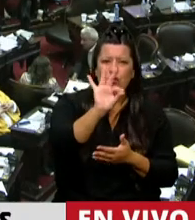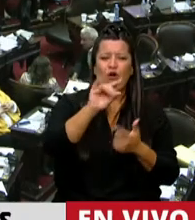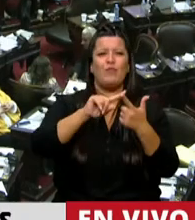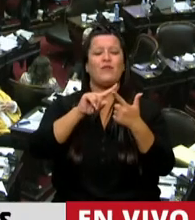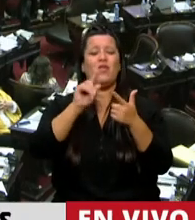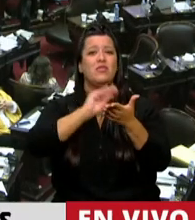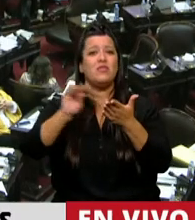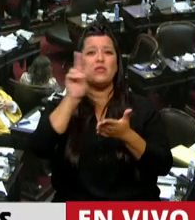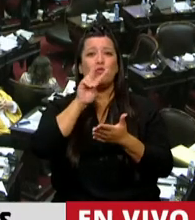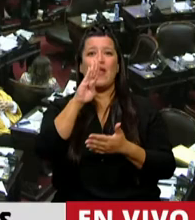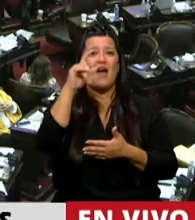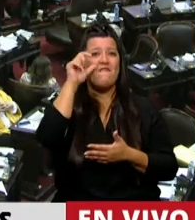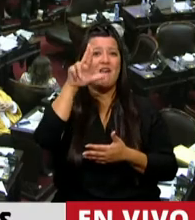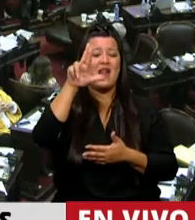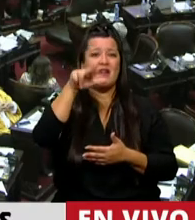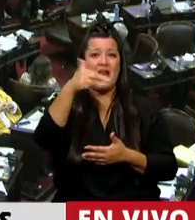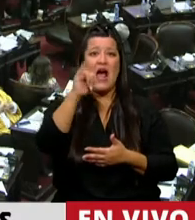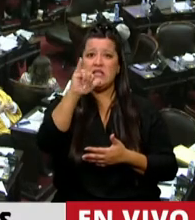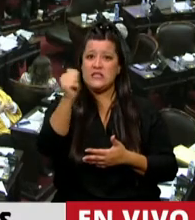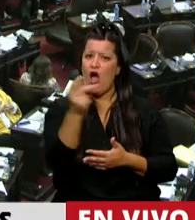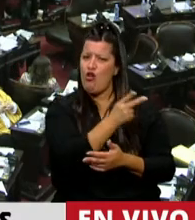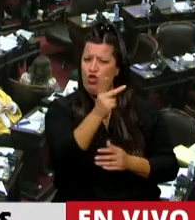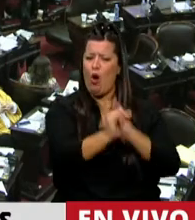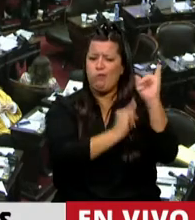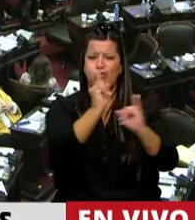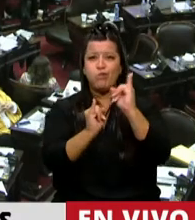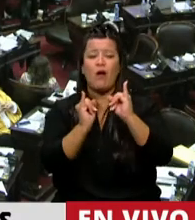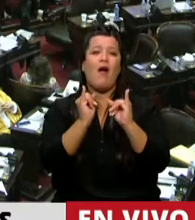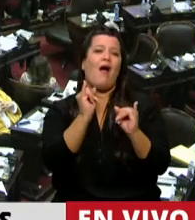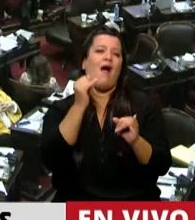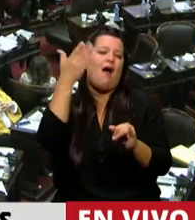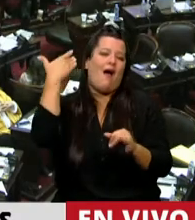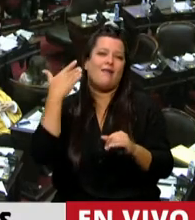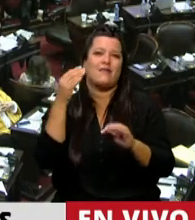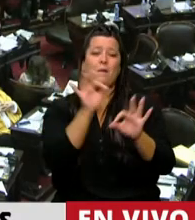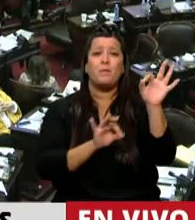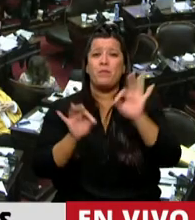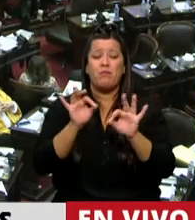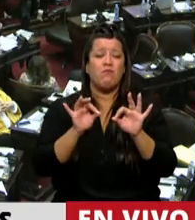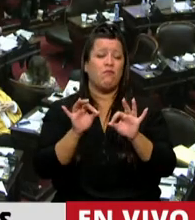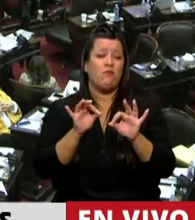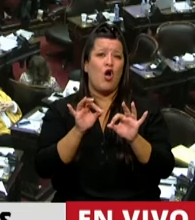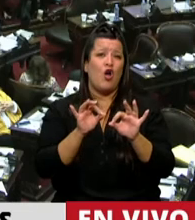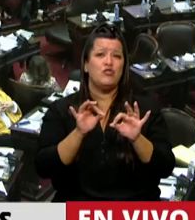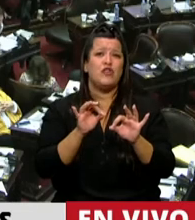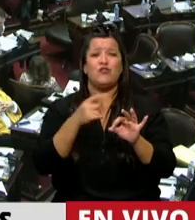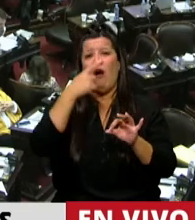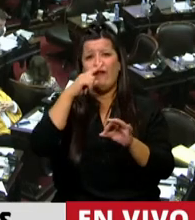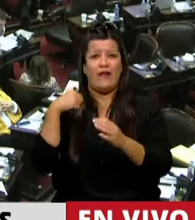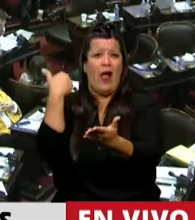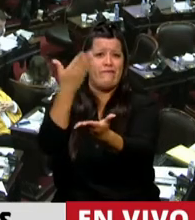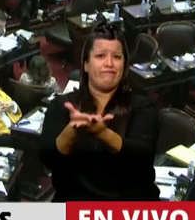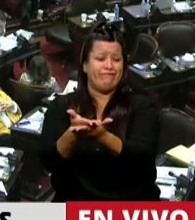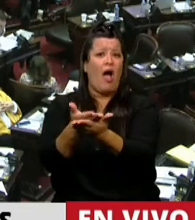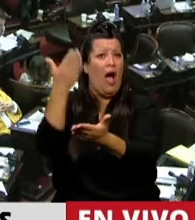Bernaza, que tenían un planteo que era más ambicioso que el proyecto que termina presentándose